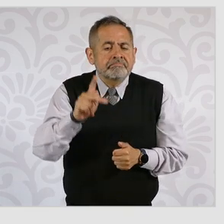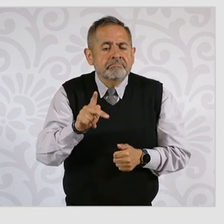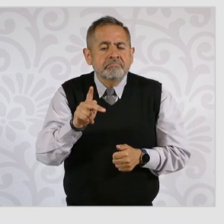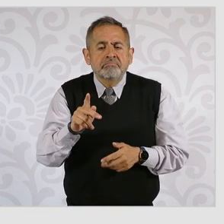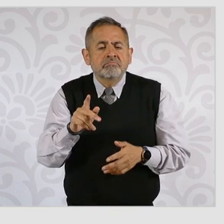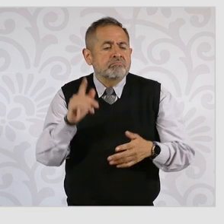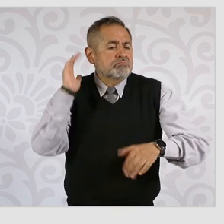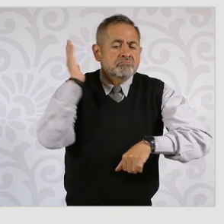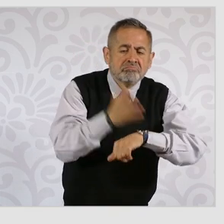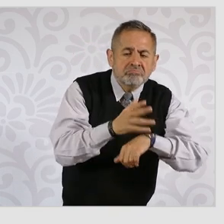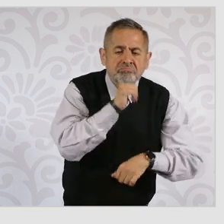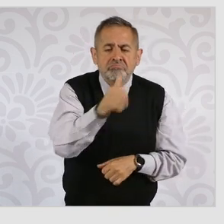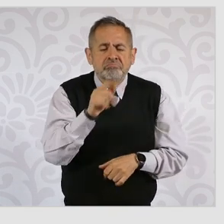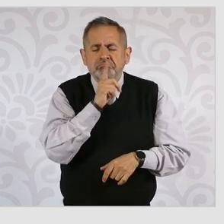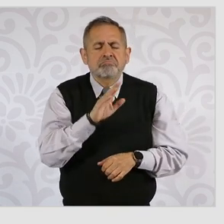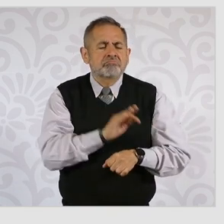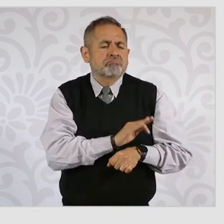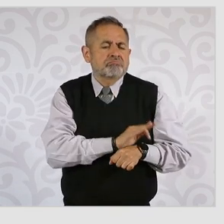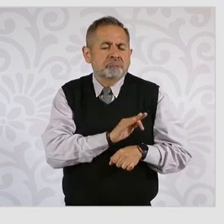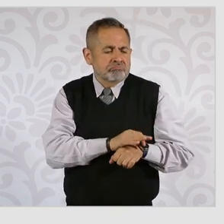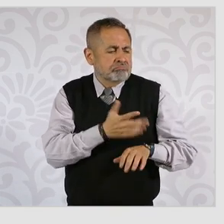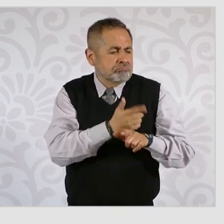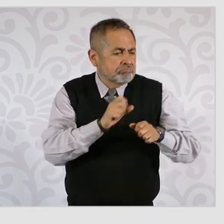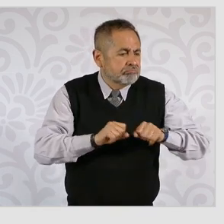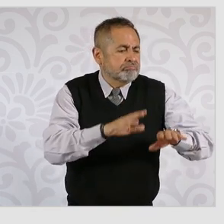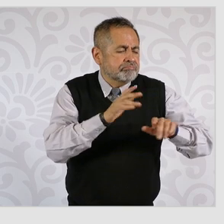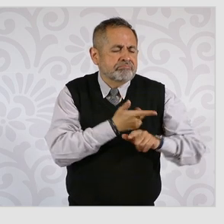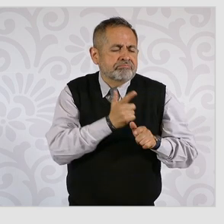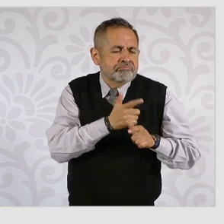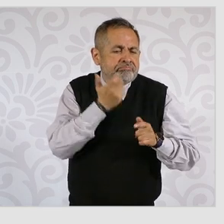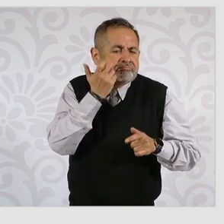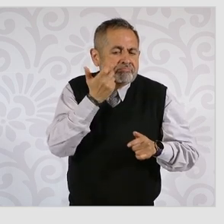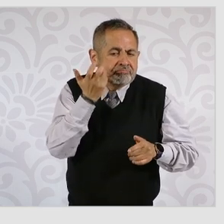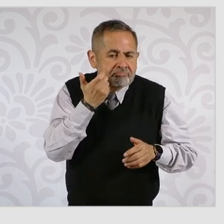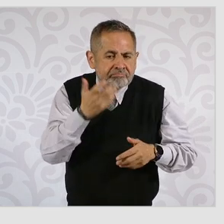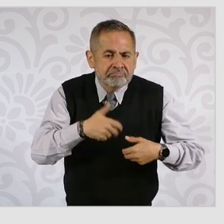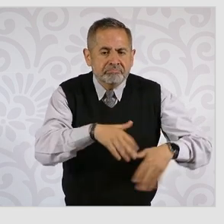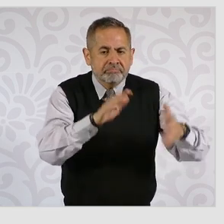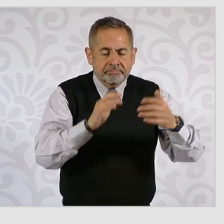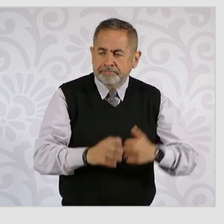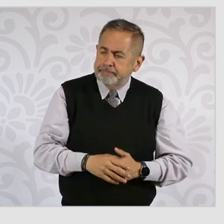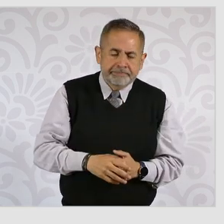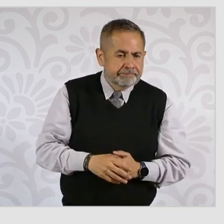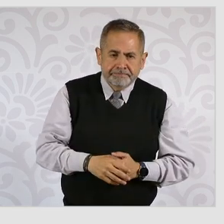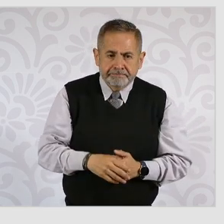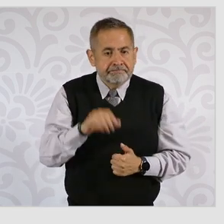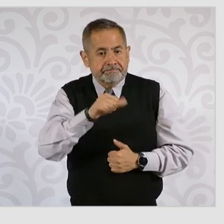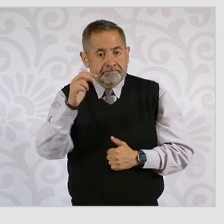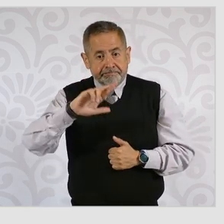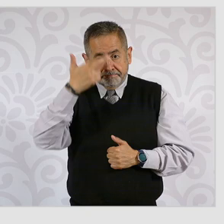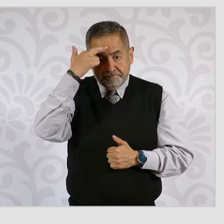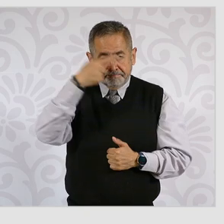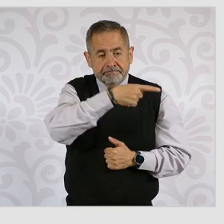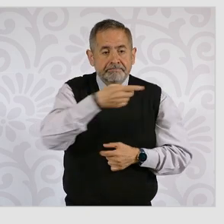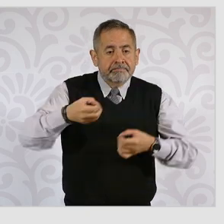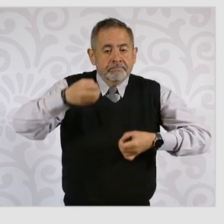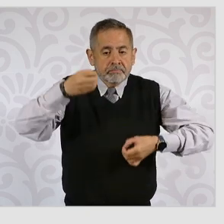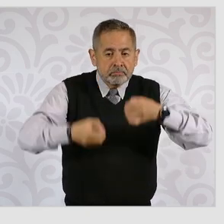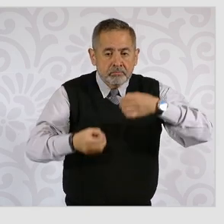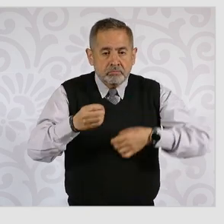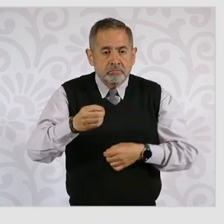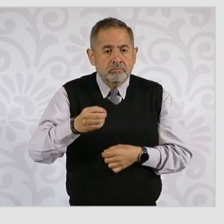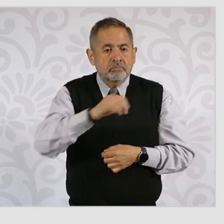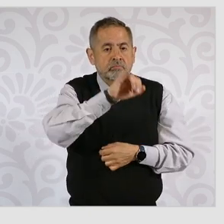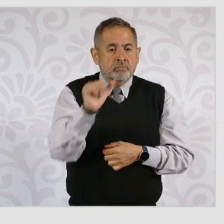la intención de ese juez. Otro, pues recordar que el juez Juan